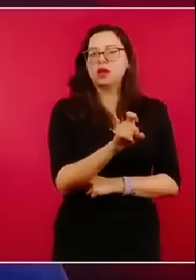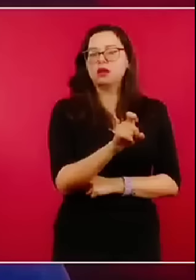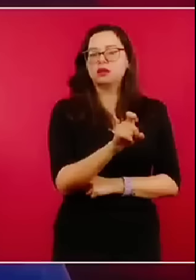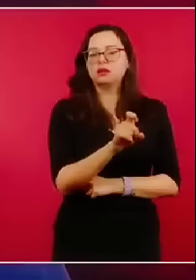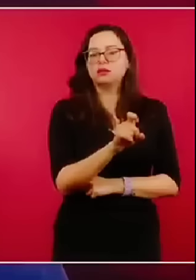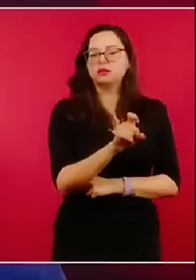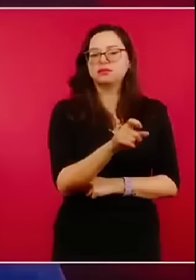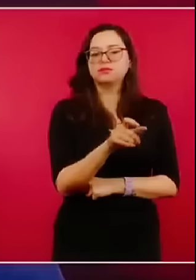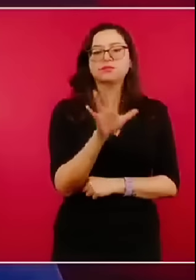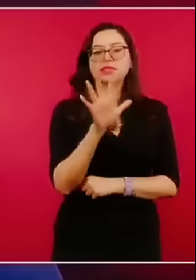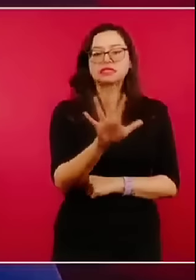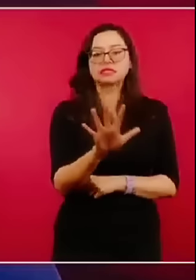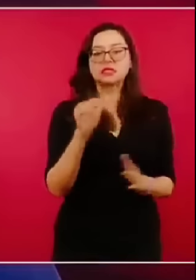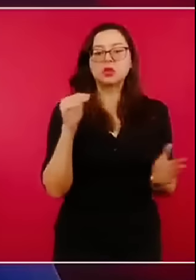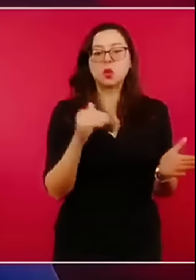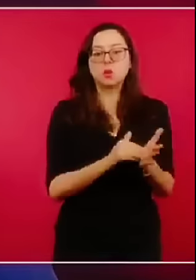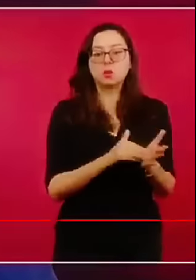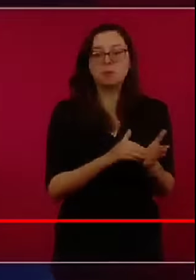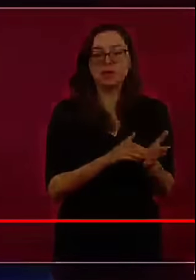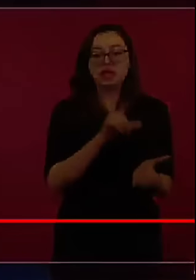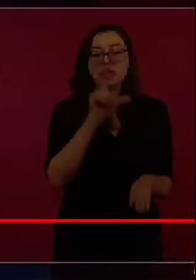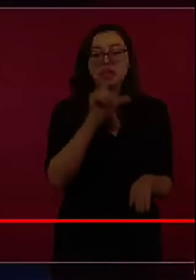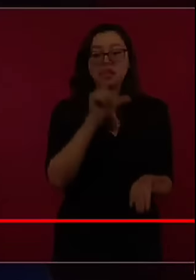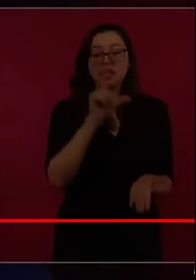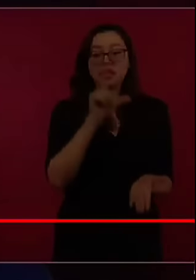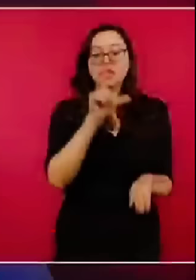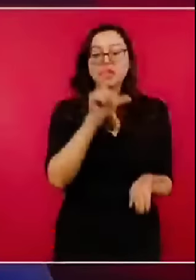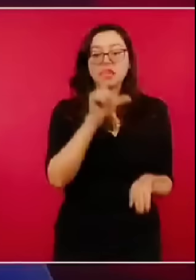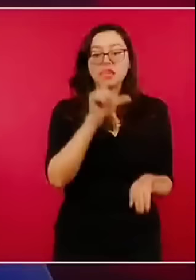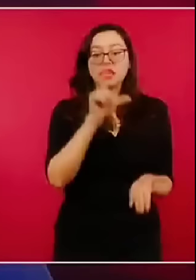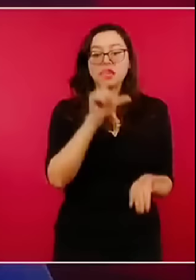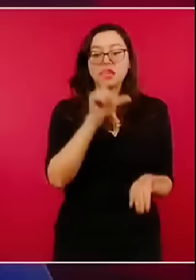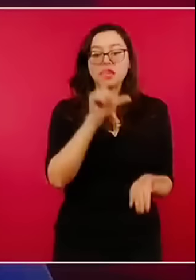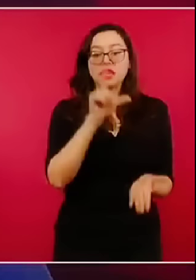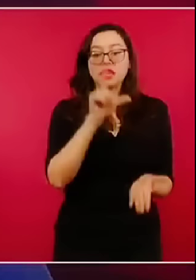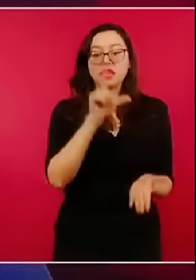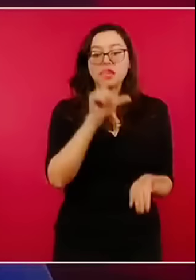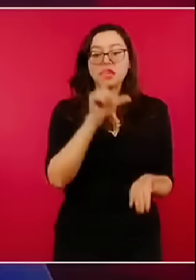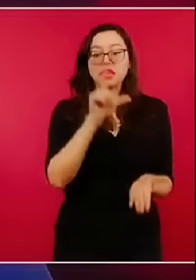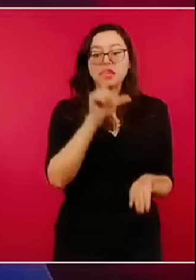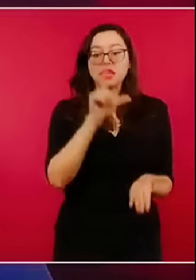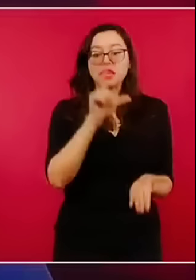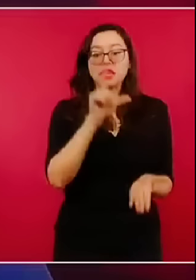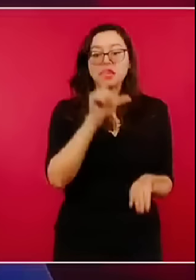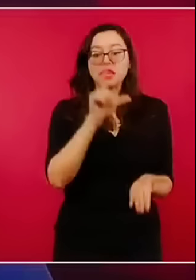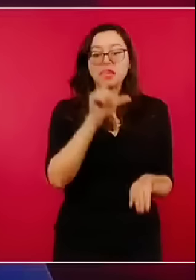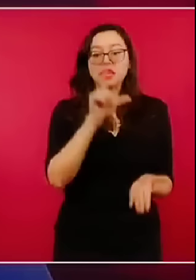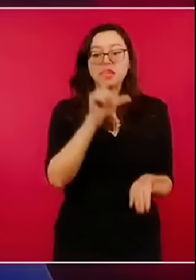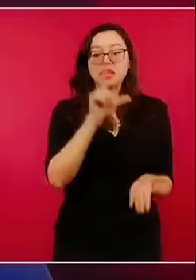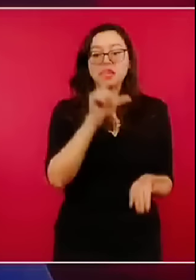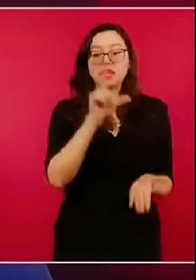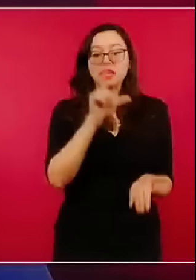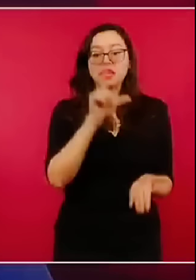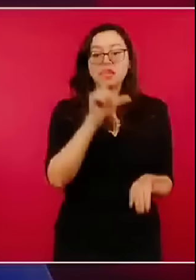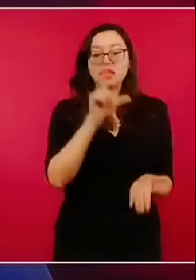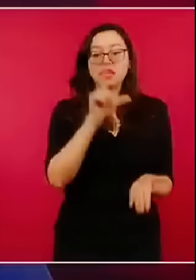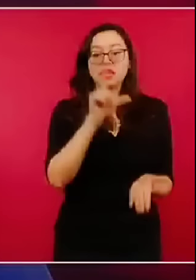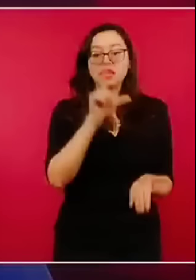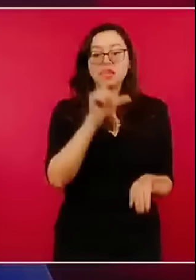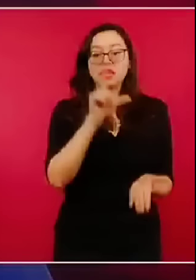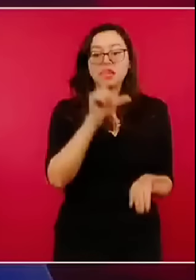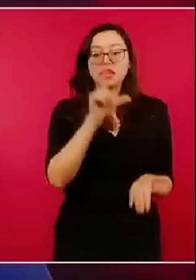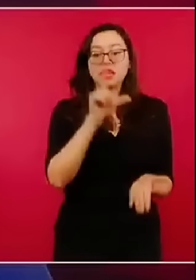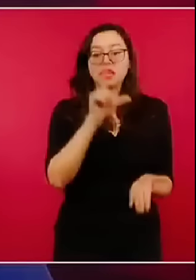de 5.000 litros por segundo. Esto es otra mentira de López Obrador. Hoy vivo en